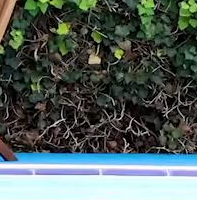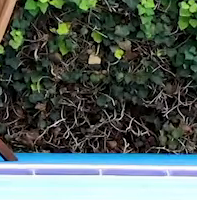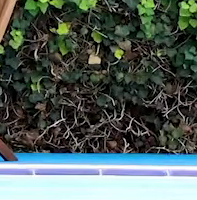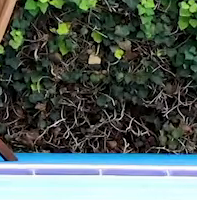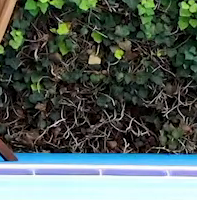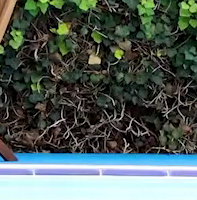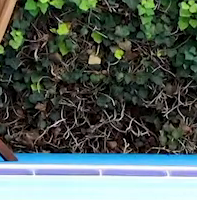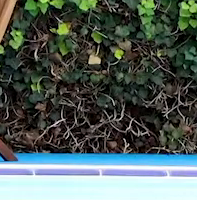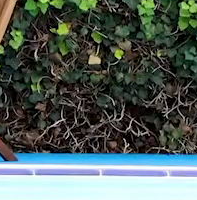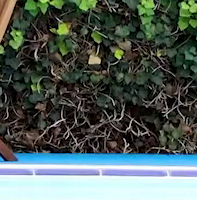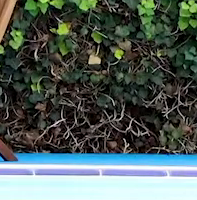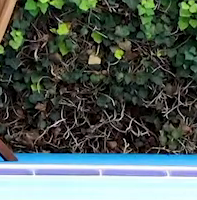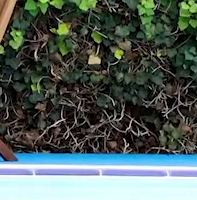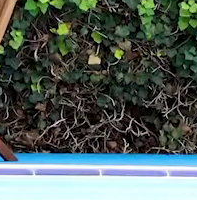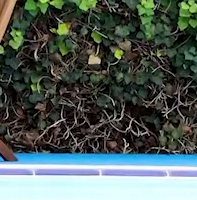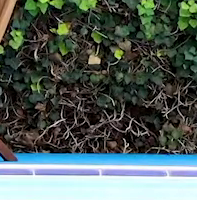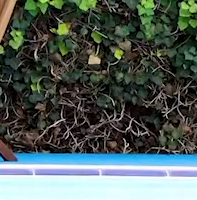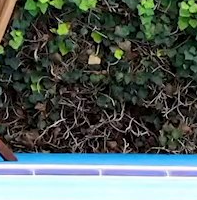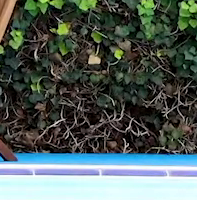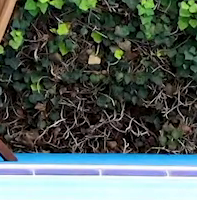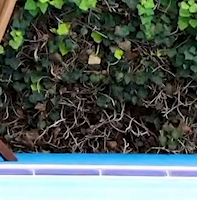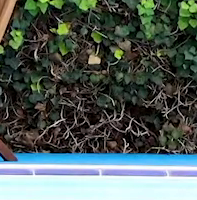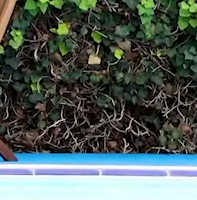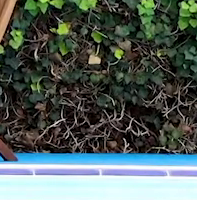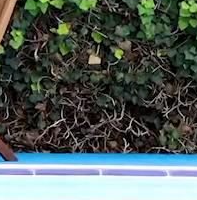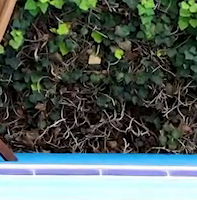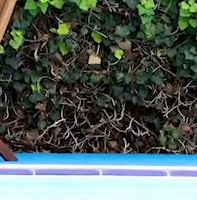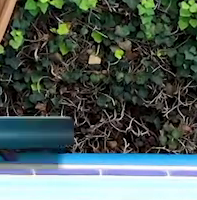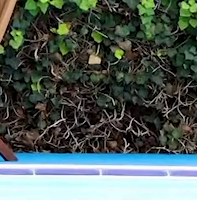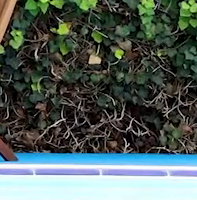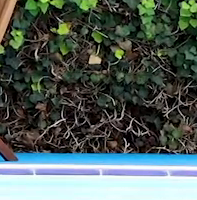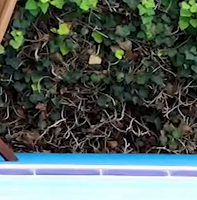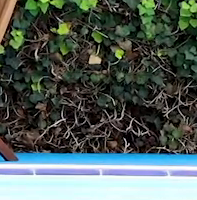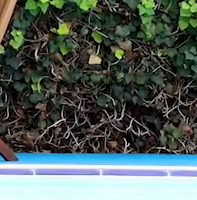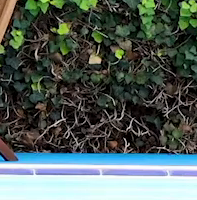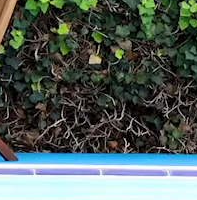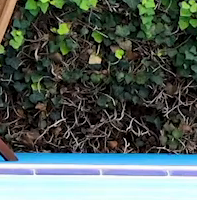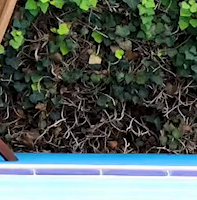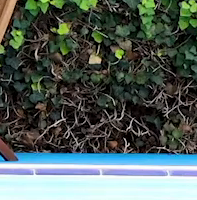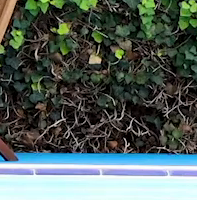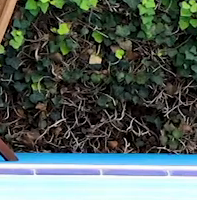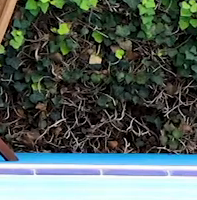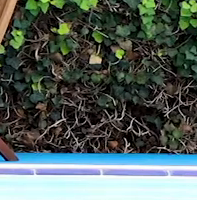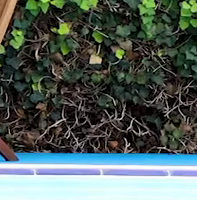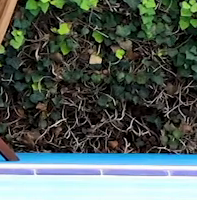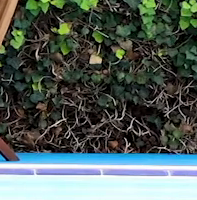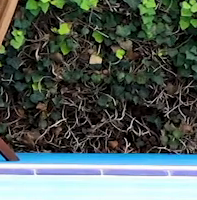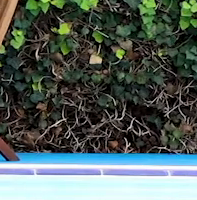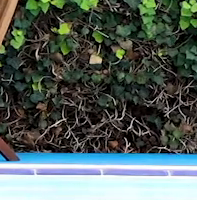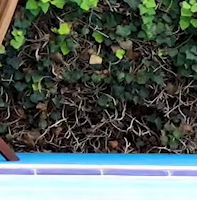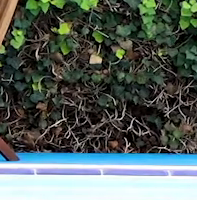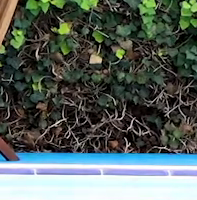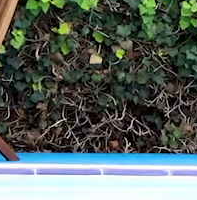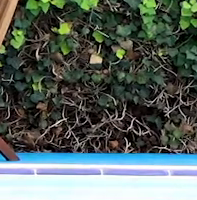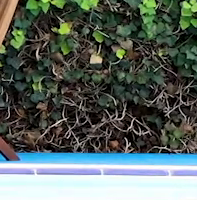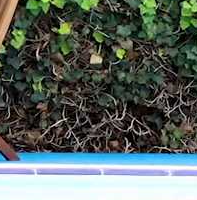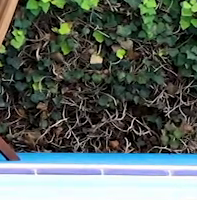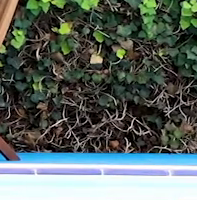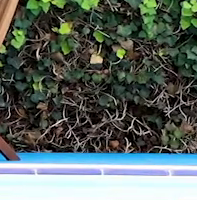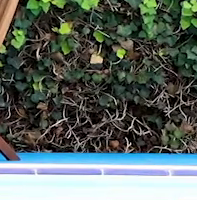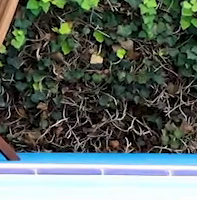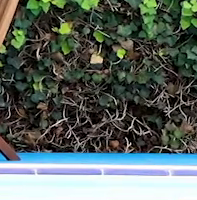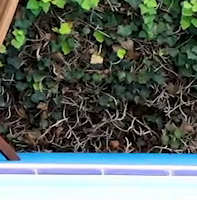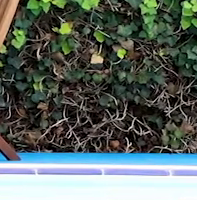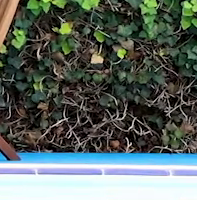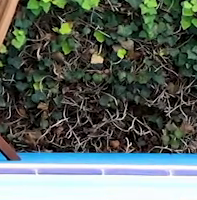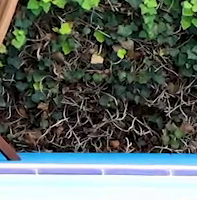vamos a trabajar es la parte lateral de nuestro abdomen. Nos vamos a sentar, ya sea en una silla, en un bote, en un